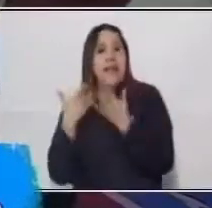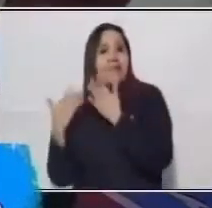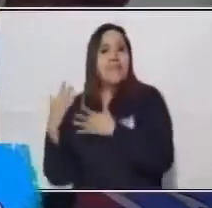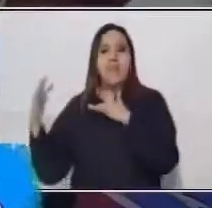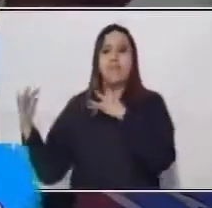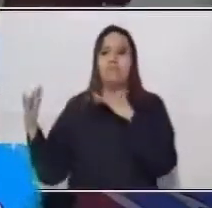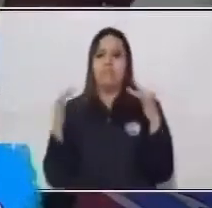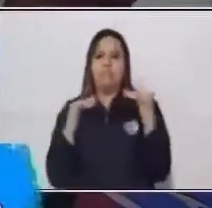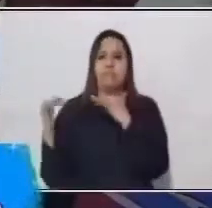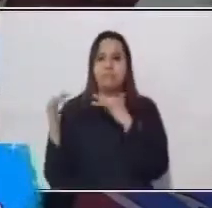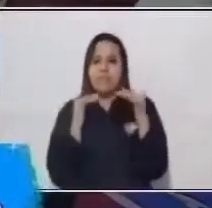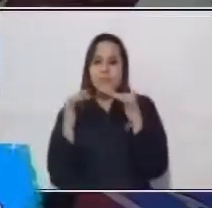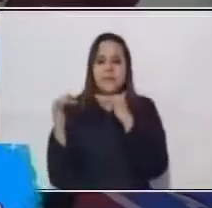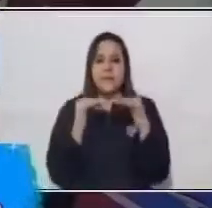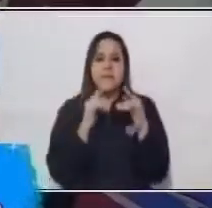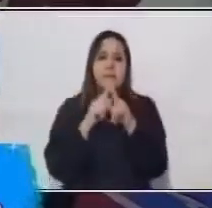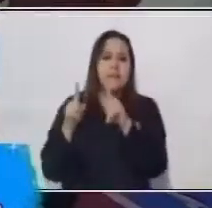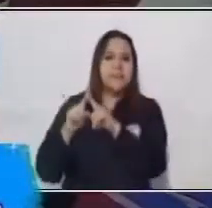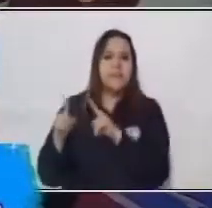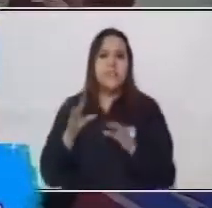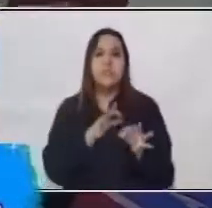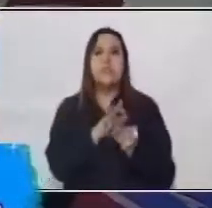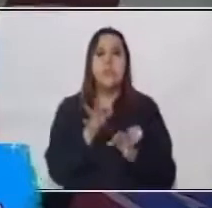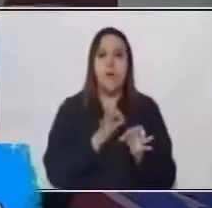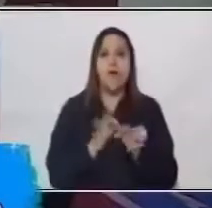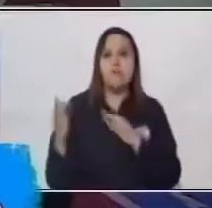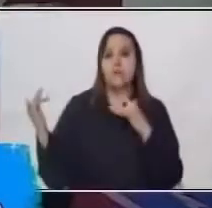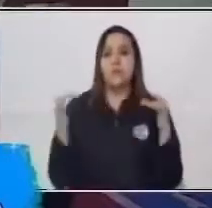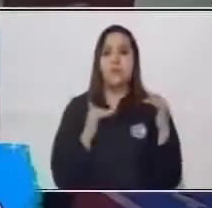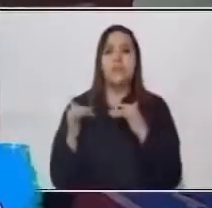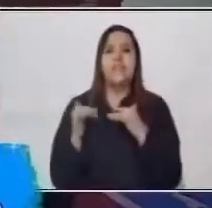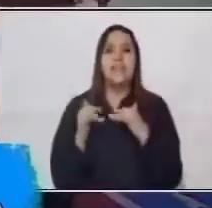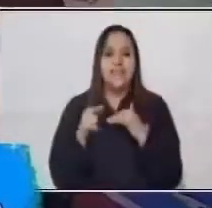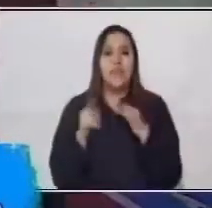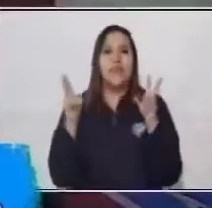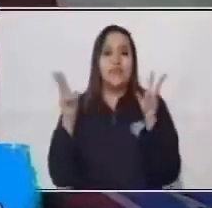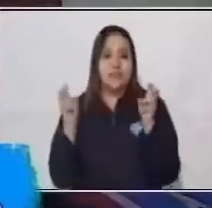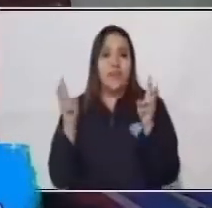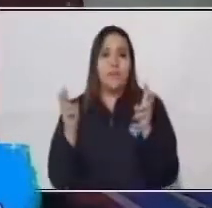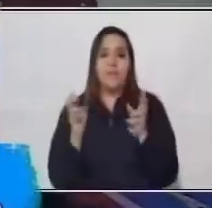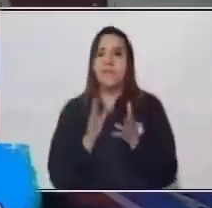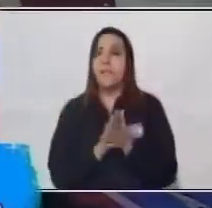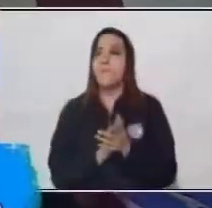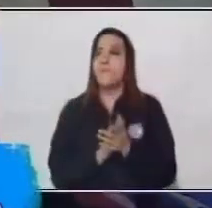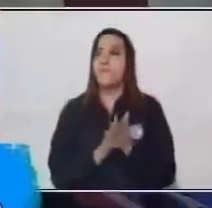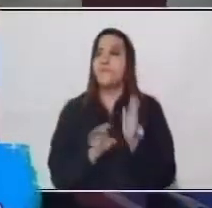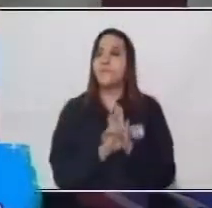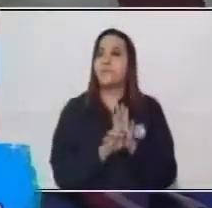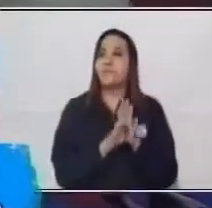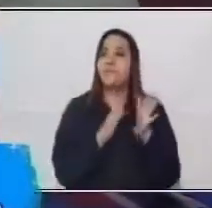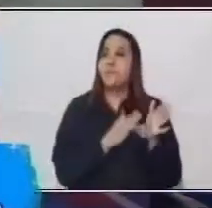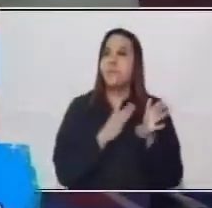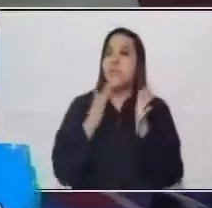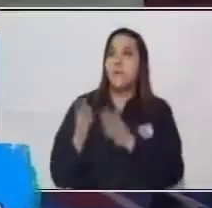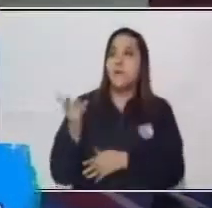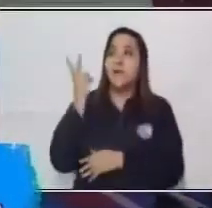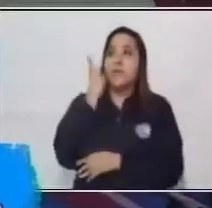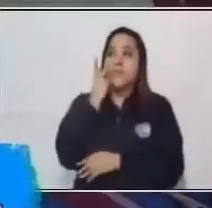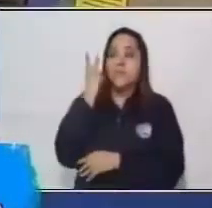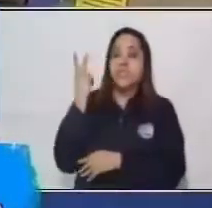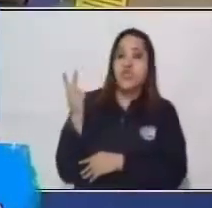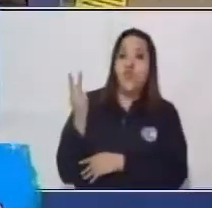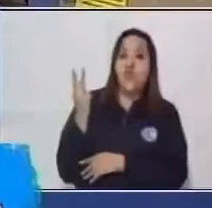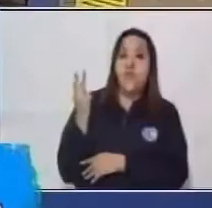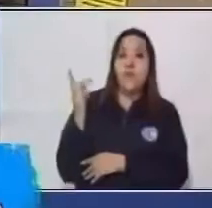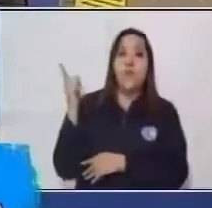pueblos. Esos son los temas que abordaba esta literatura. Si pasamos a la literatura colonial, aquí